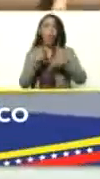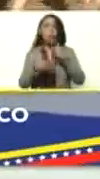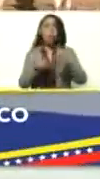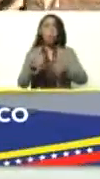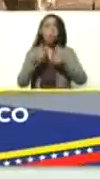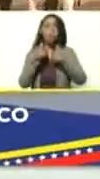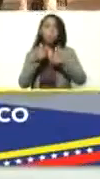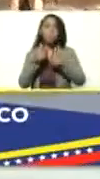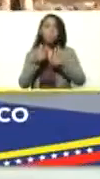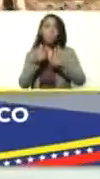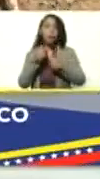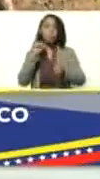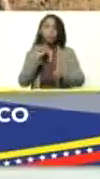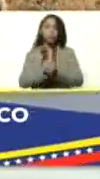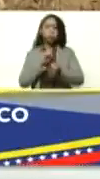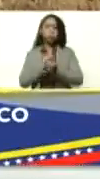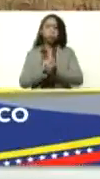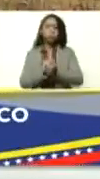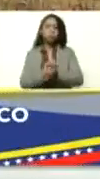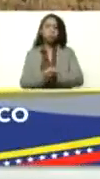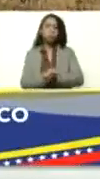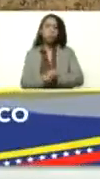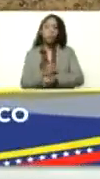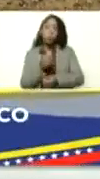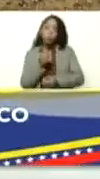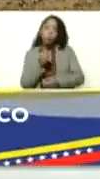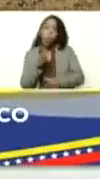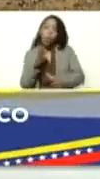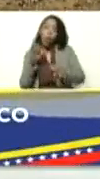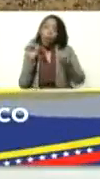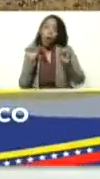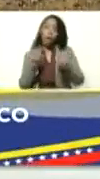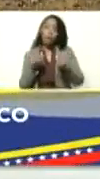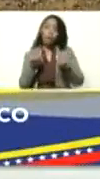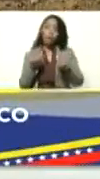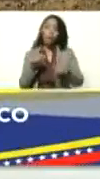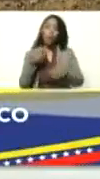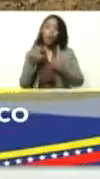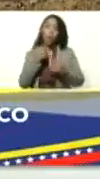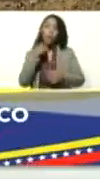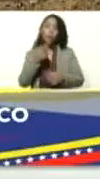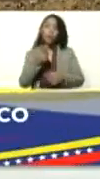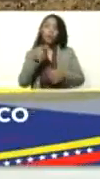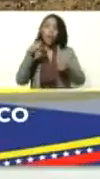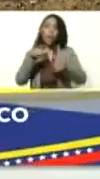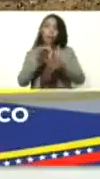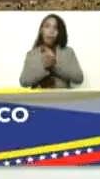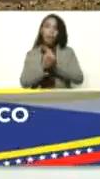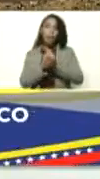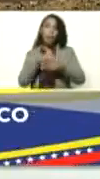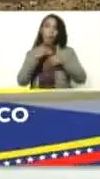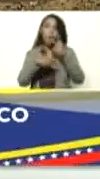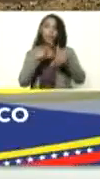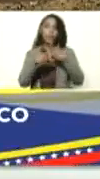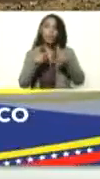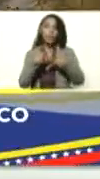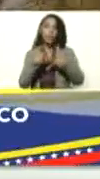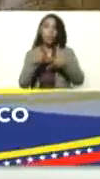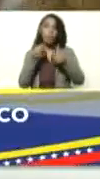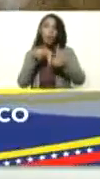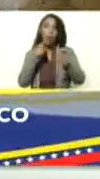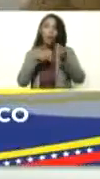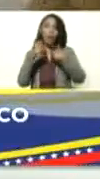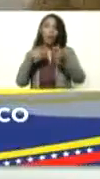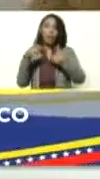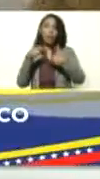buenos sólidos, pues. Y bueno, aquí, como dice el amigo aquí, producimos vientres para la venta.